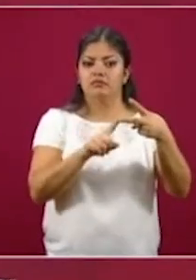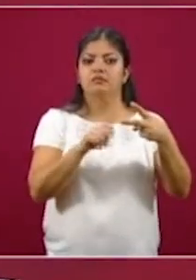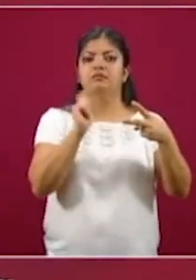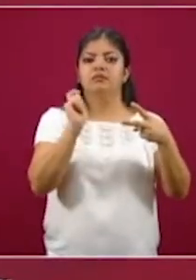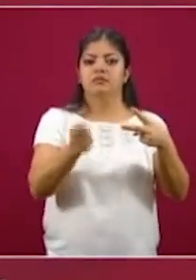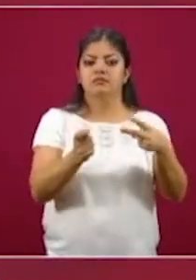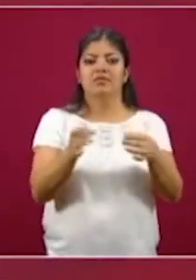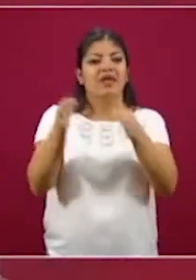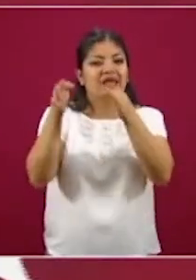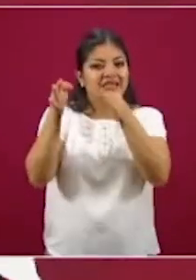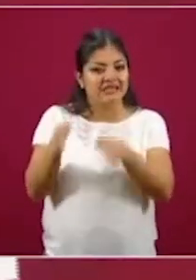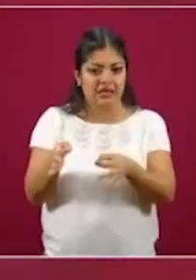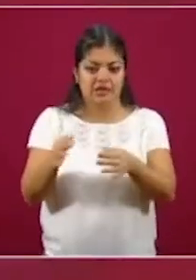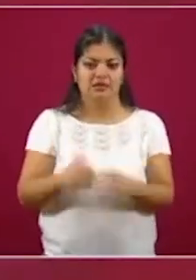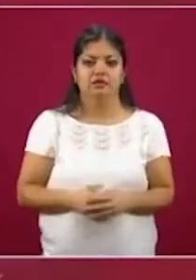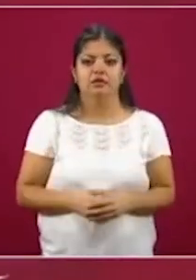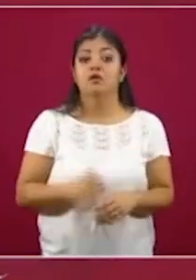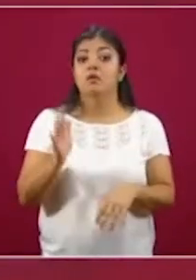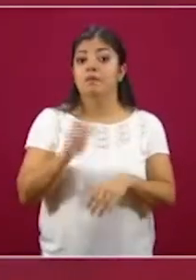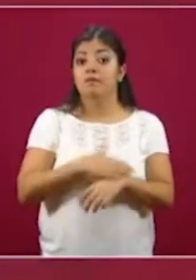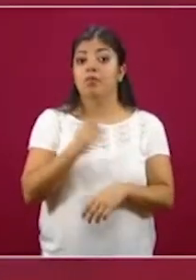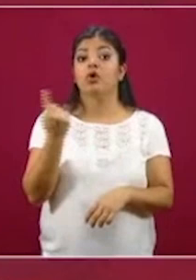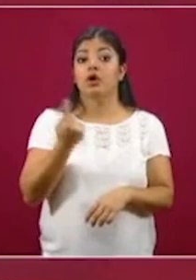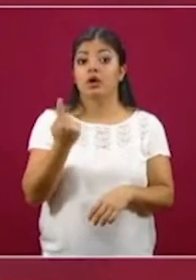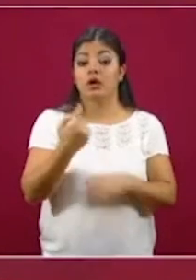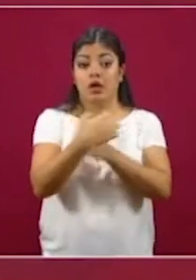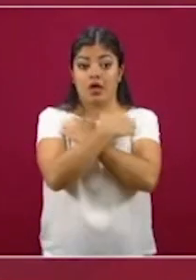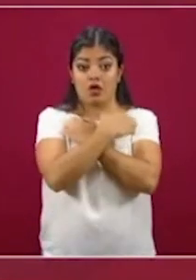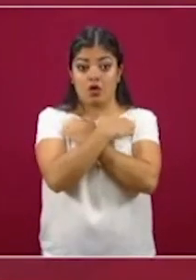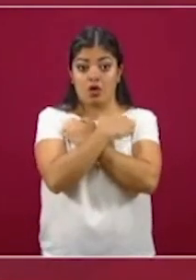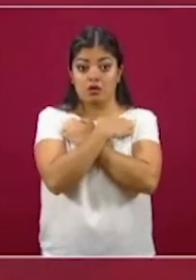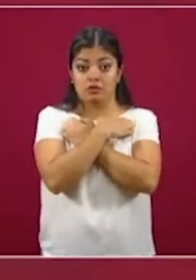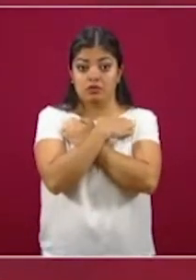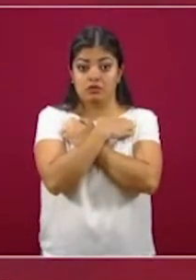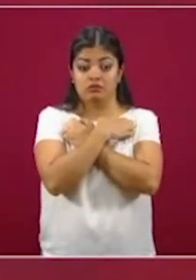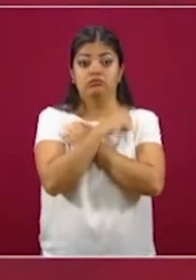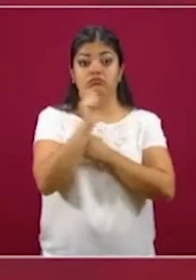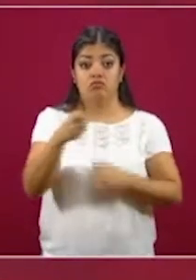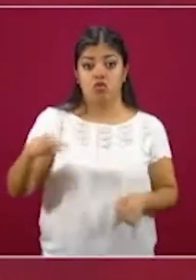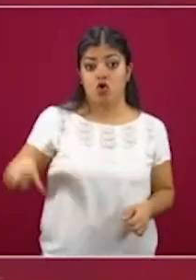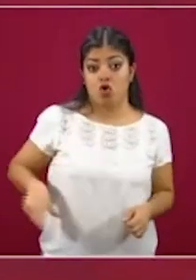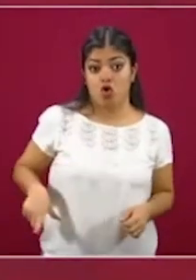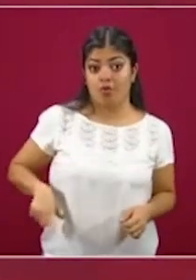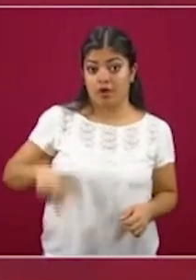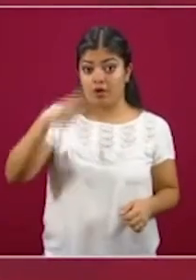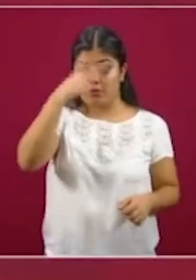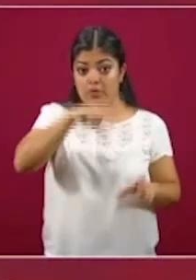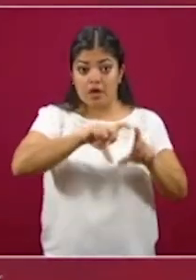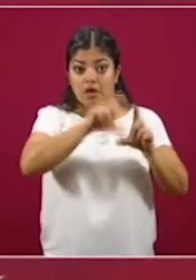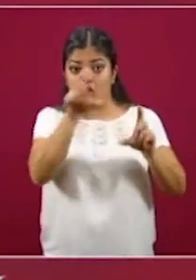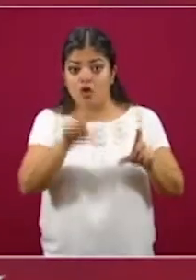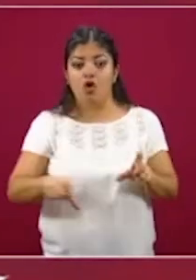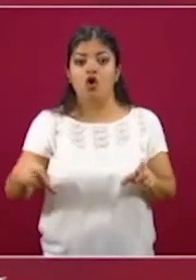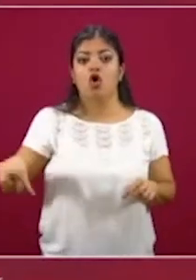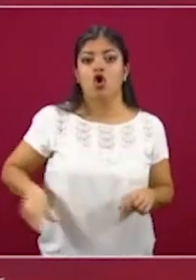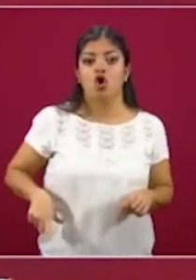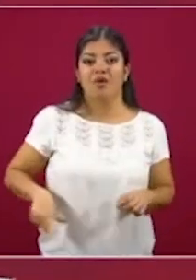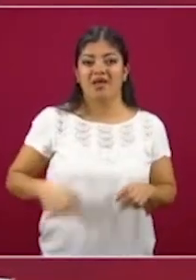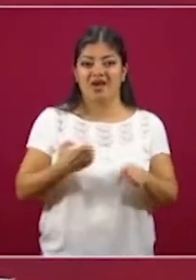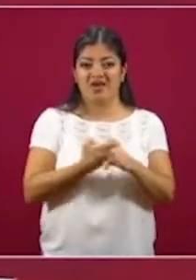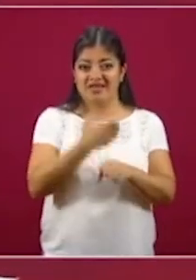la excelencia, porque toda la educación que imparta el gobierno de la República, los gobiernos